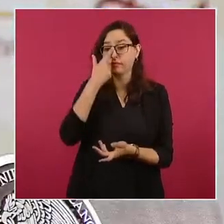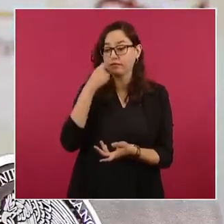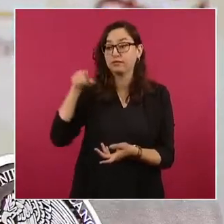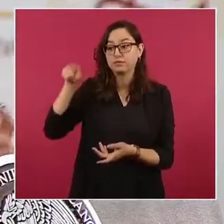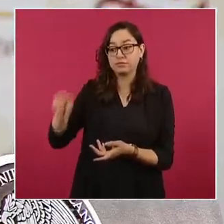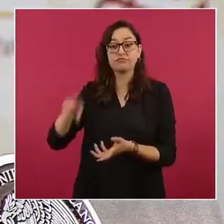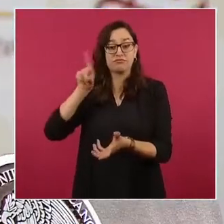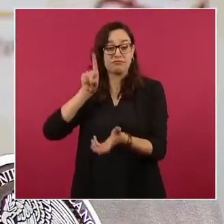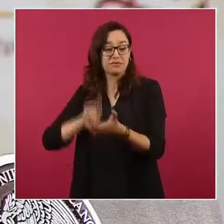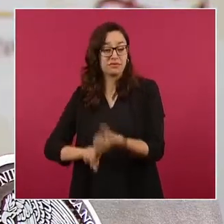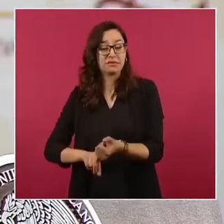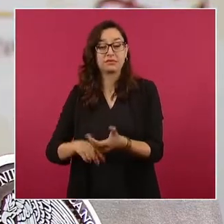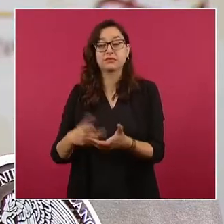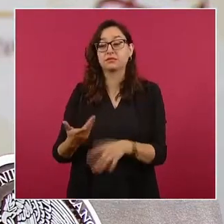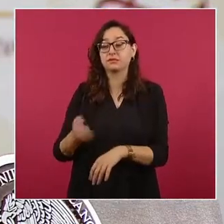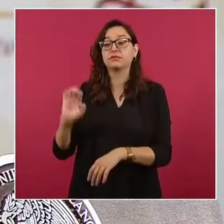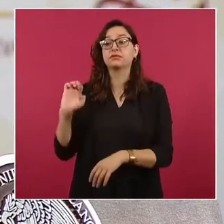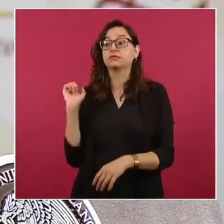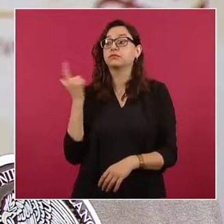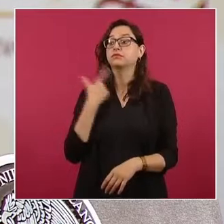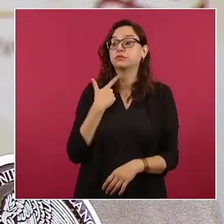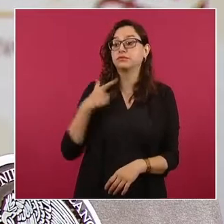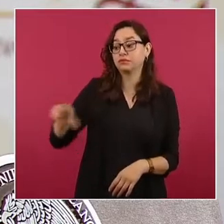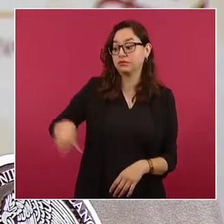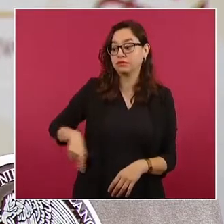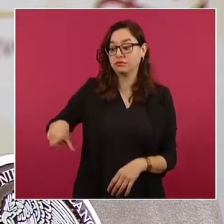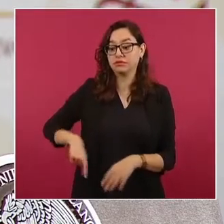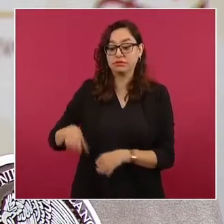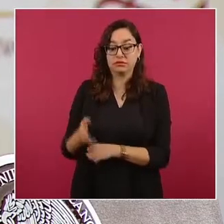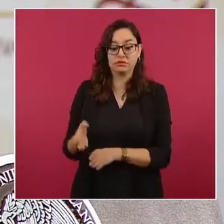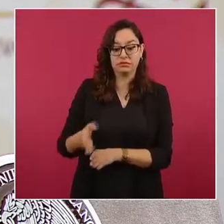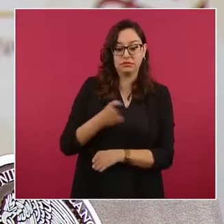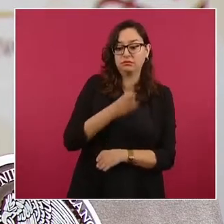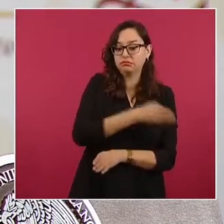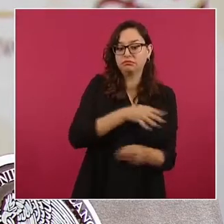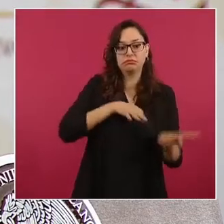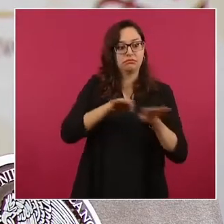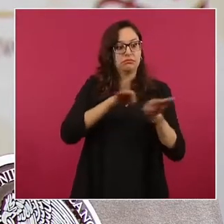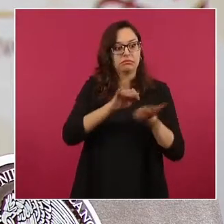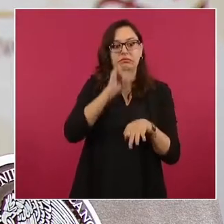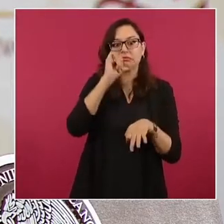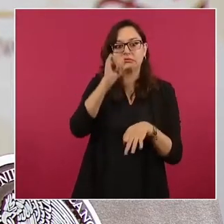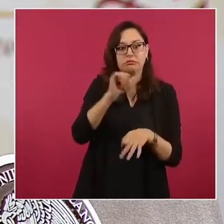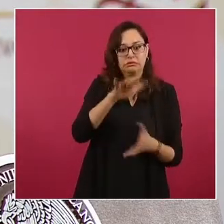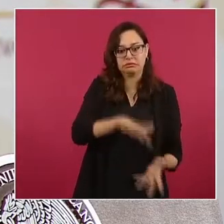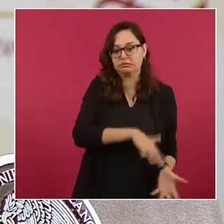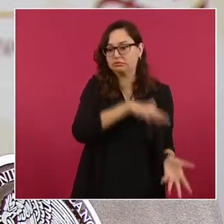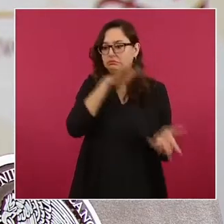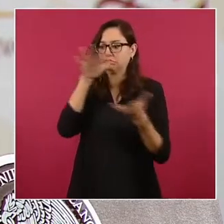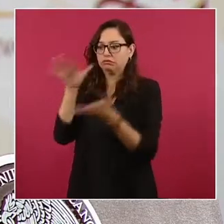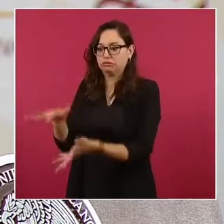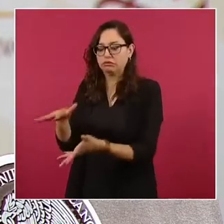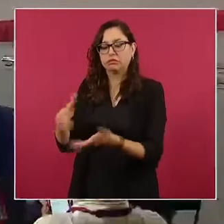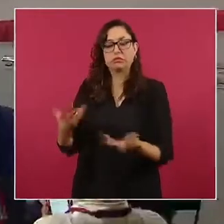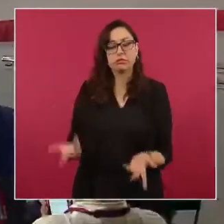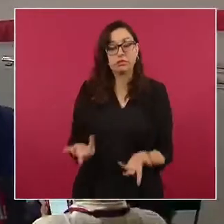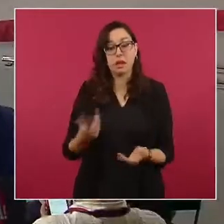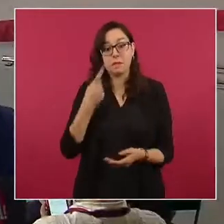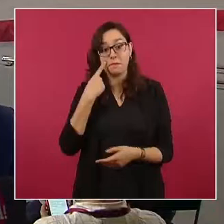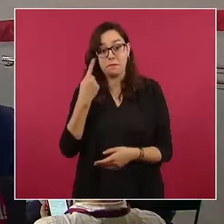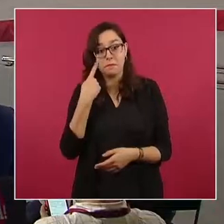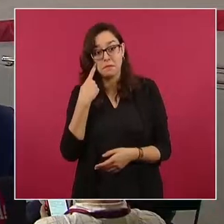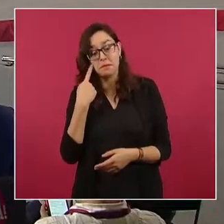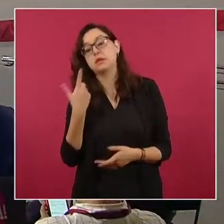heredada en sexenios pasados, en 2019, de 2.028 trámites ingresados, sólo se